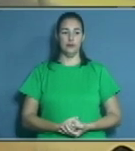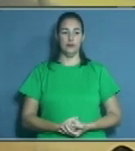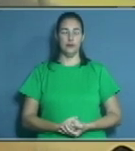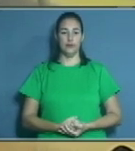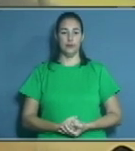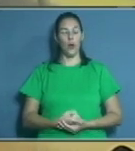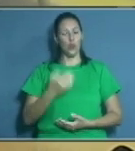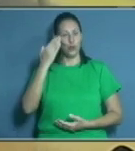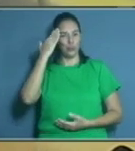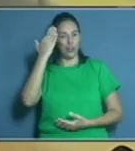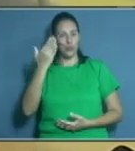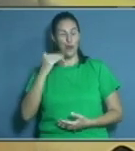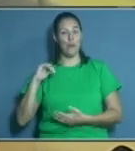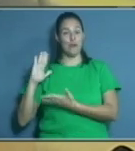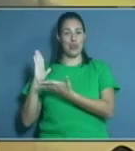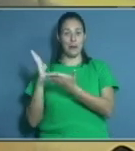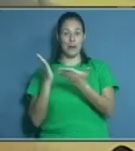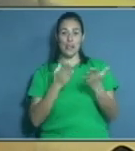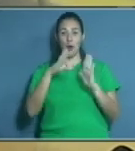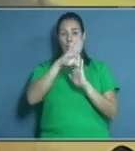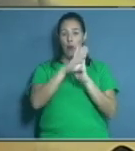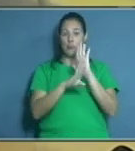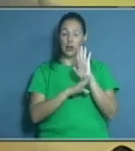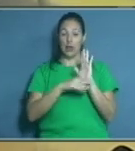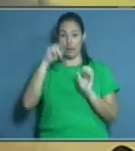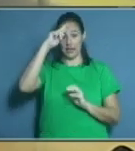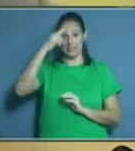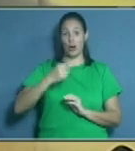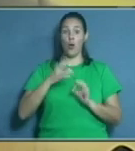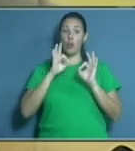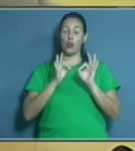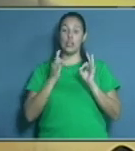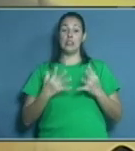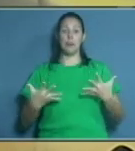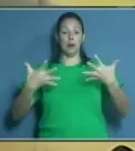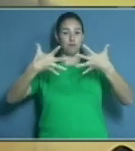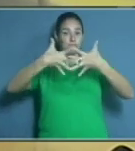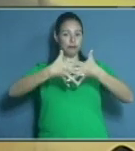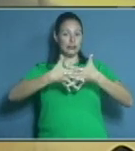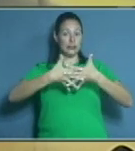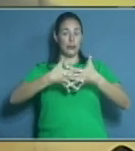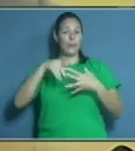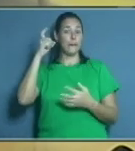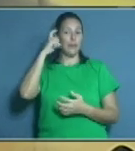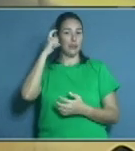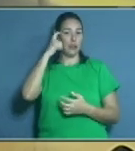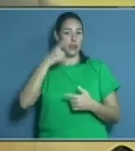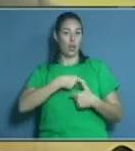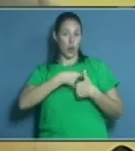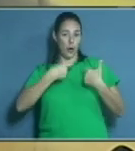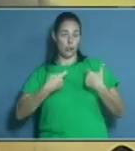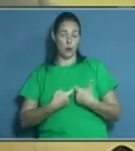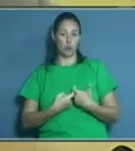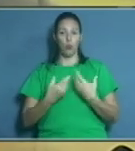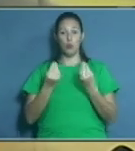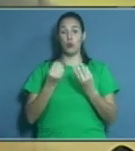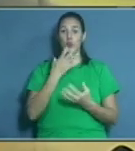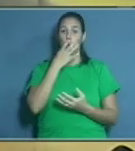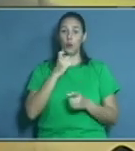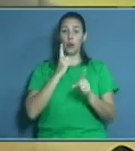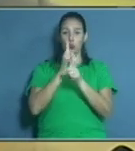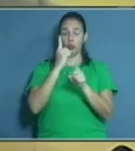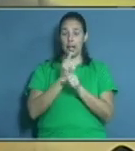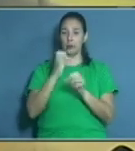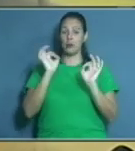¿Qué tal amigos? Bienvenidos a Mitos de la Salud, un programa donde siempre se dan la mano mente y corazón. Un placer reencontrarnos como cada jueves